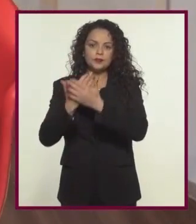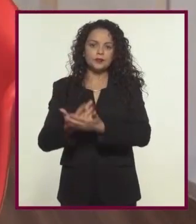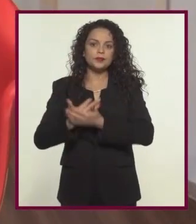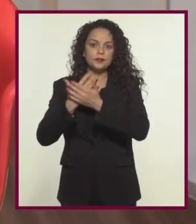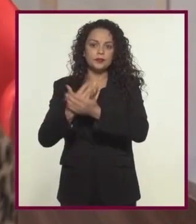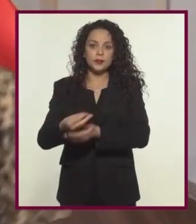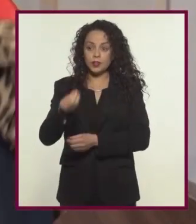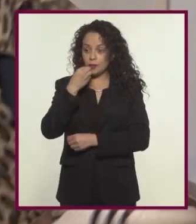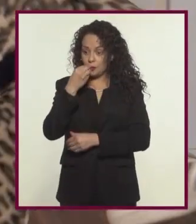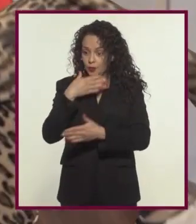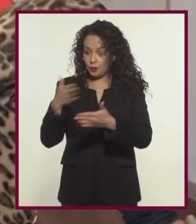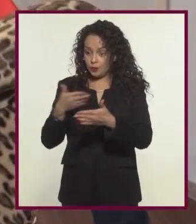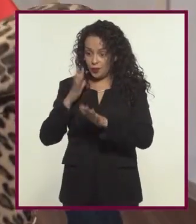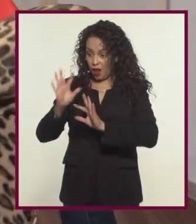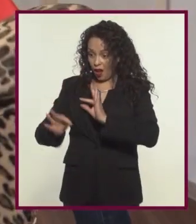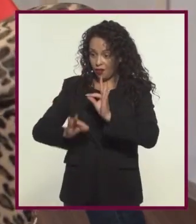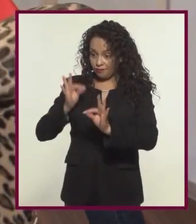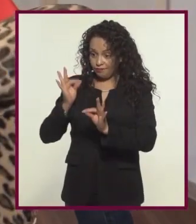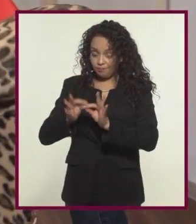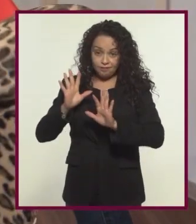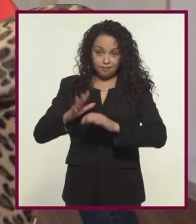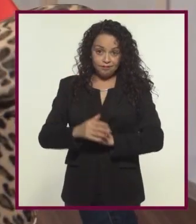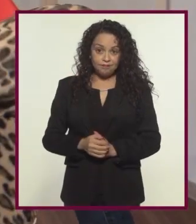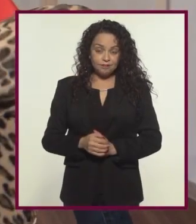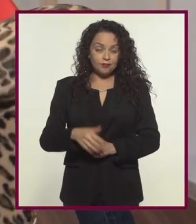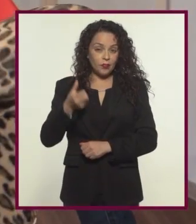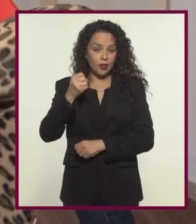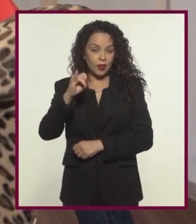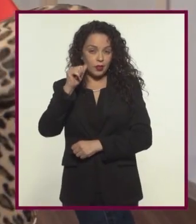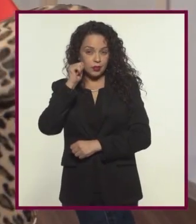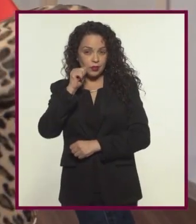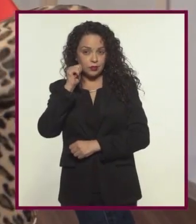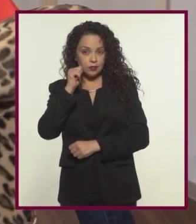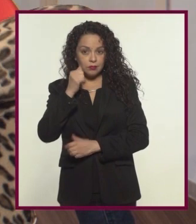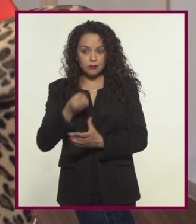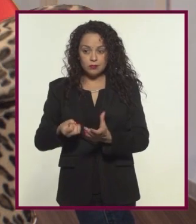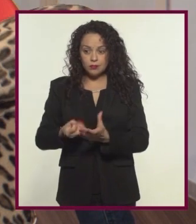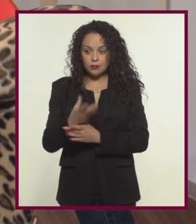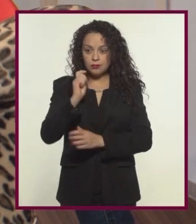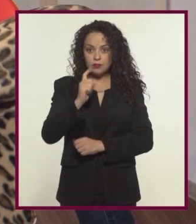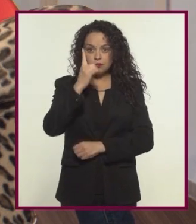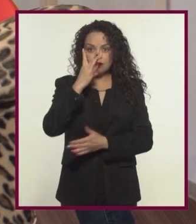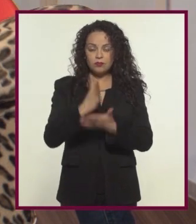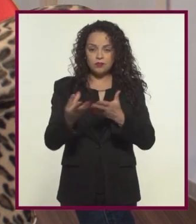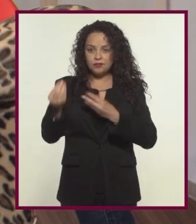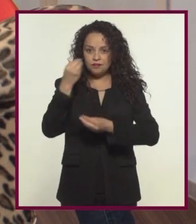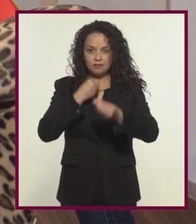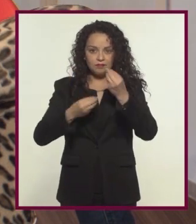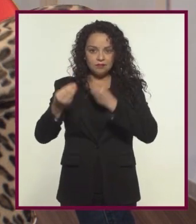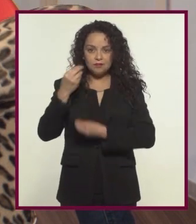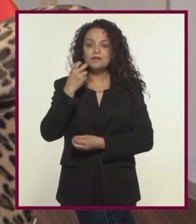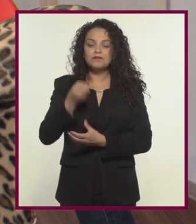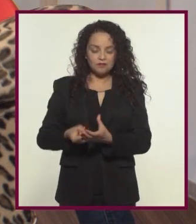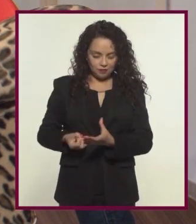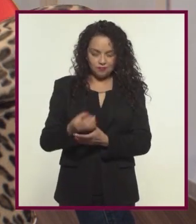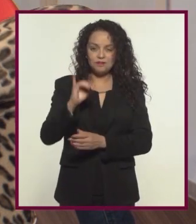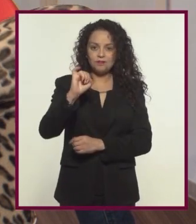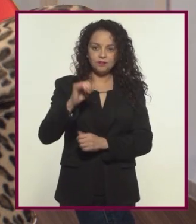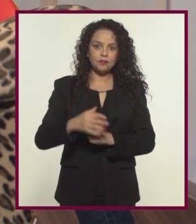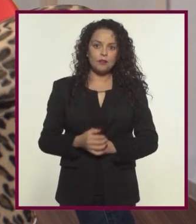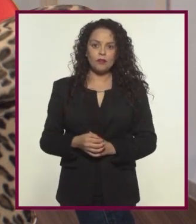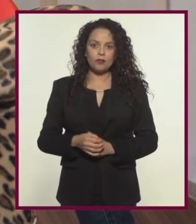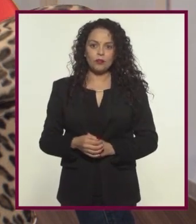de la casa a esperar que la comida esté lista. Normalmente, solo salen en busca de alimento.